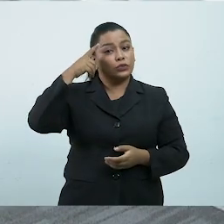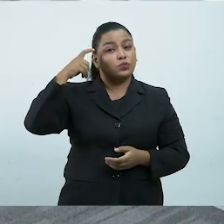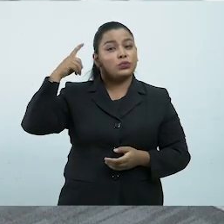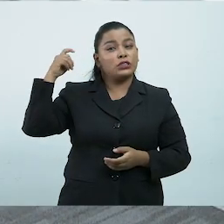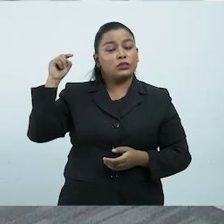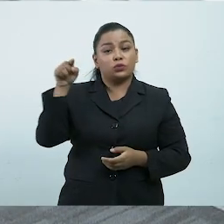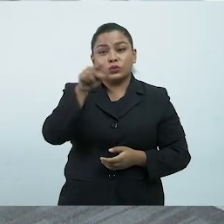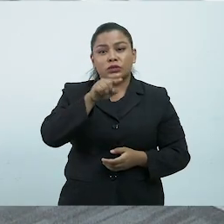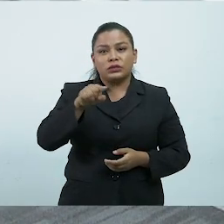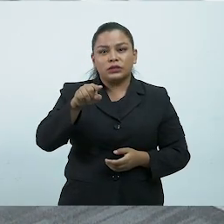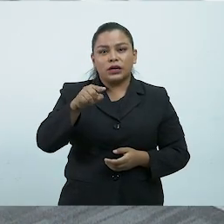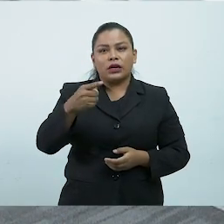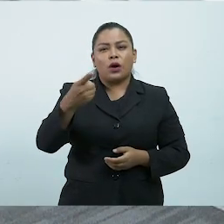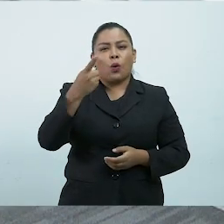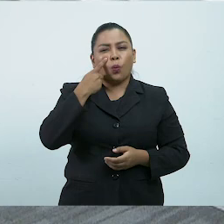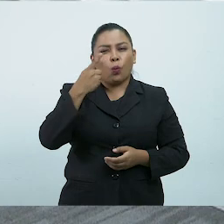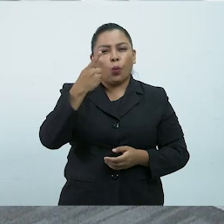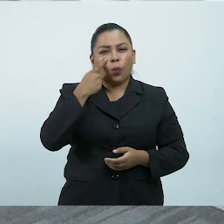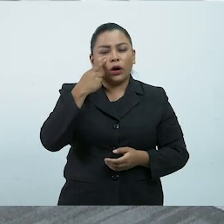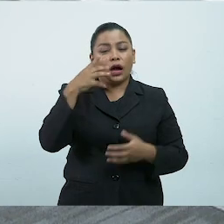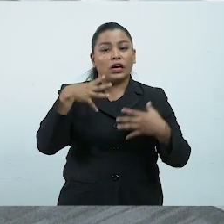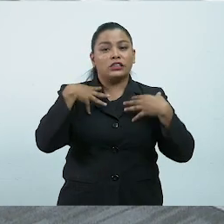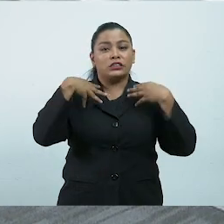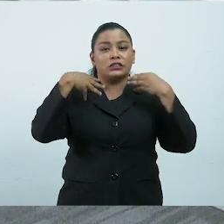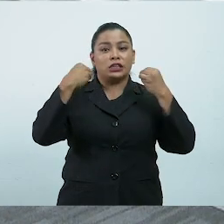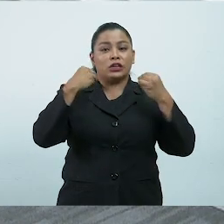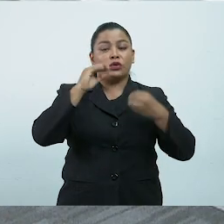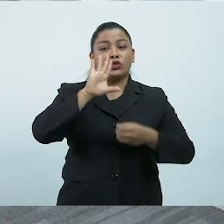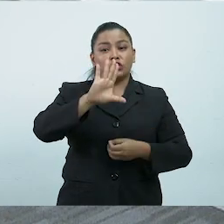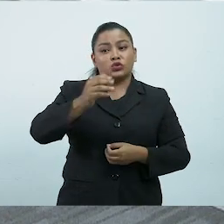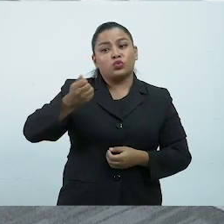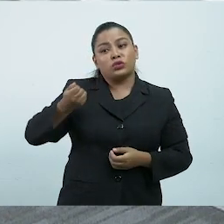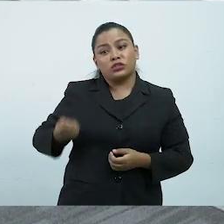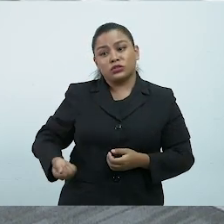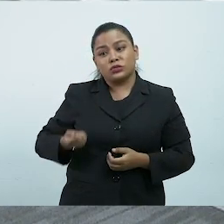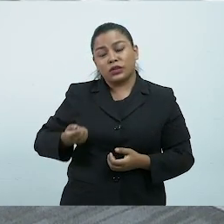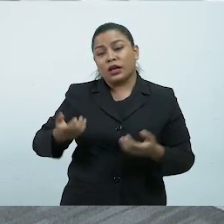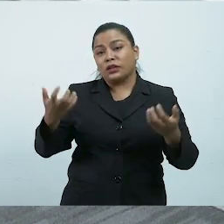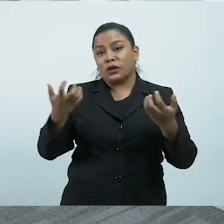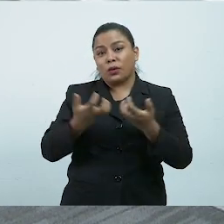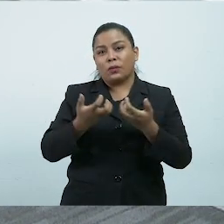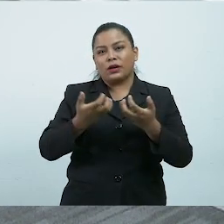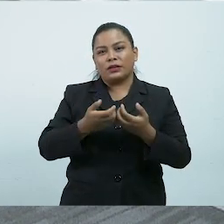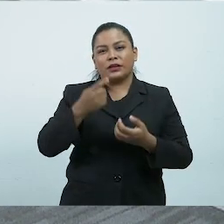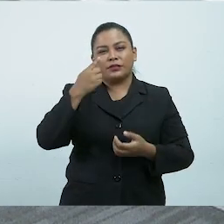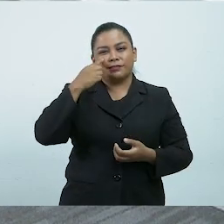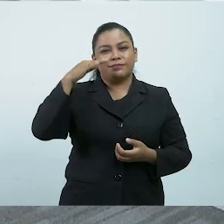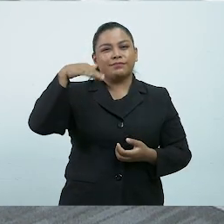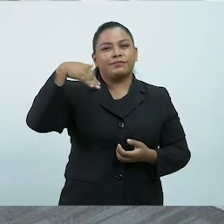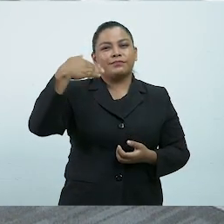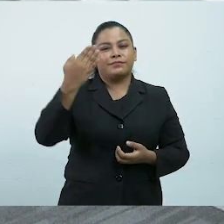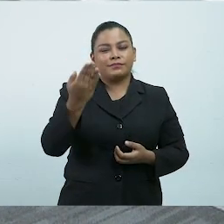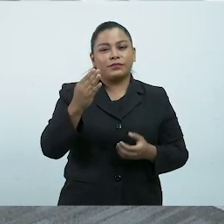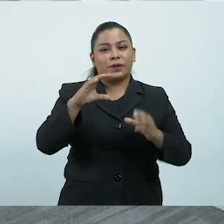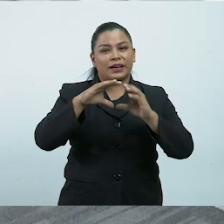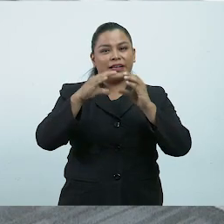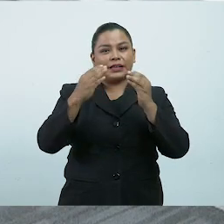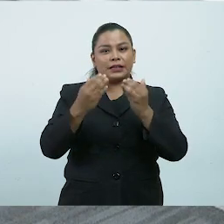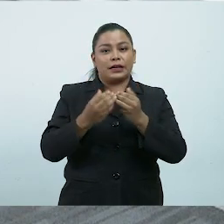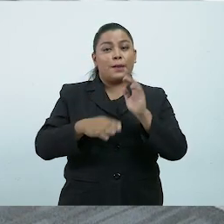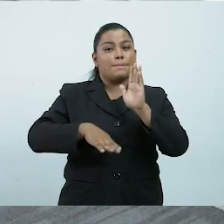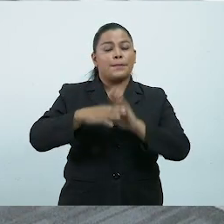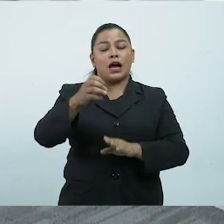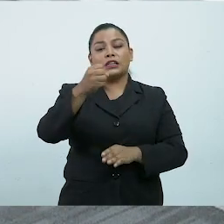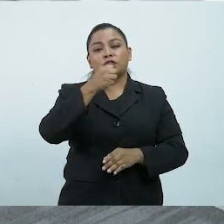que debemos velar por nuestra salud La de nuestros estudiantes y compañeros Nos vemos en el próximo webinar con más